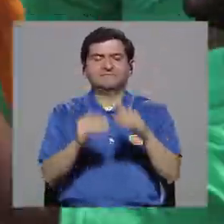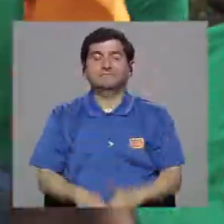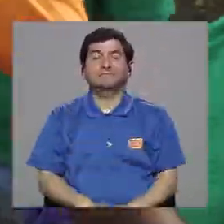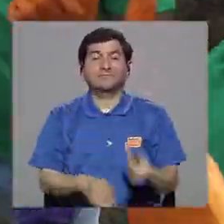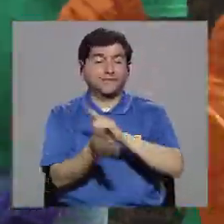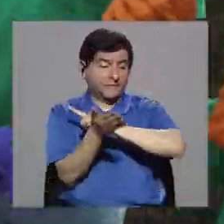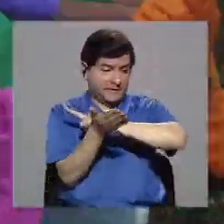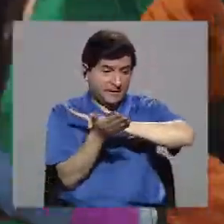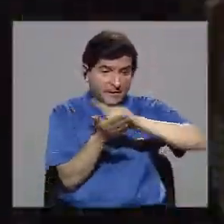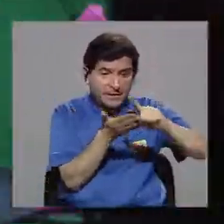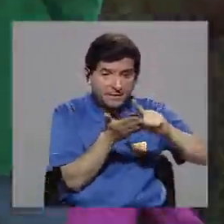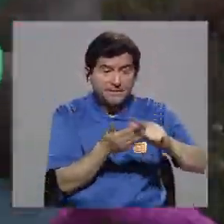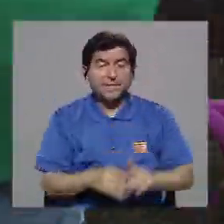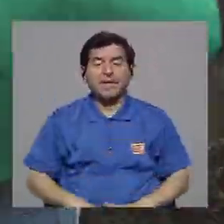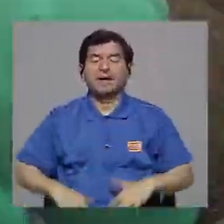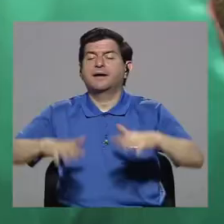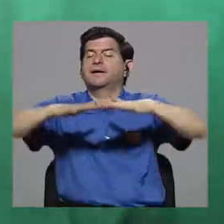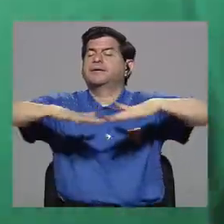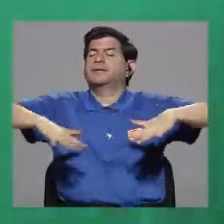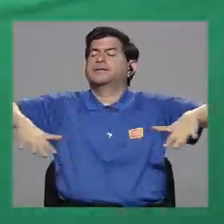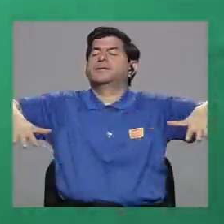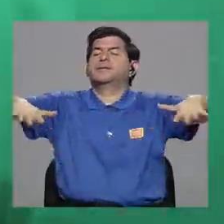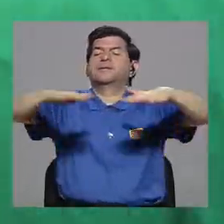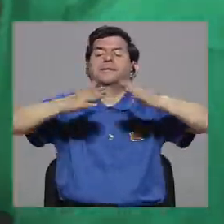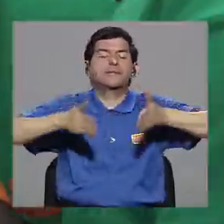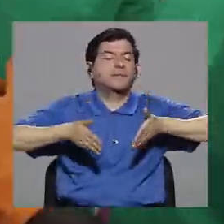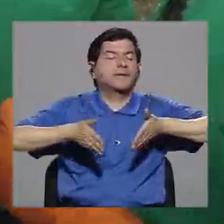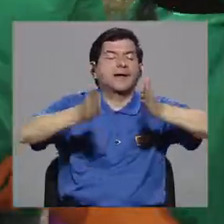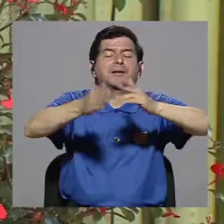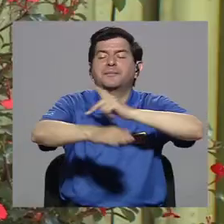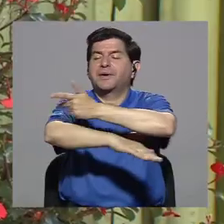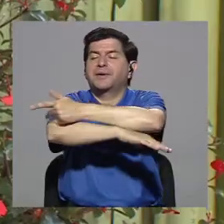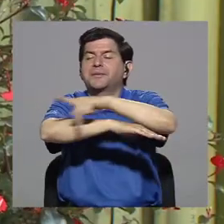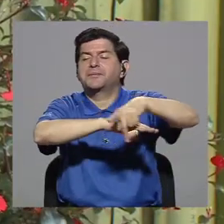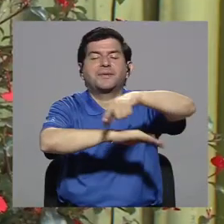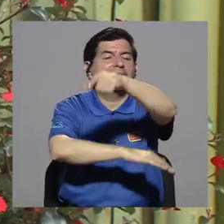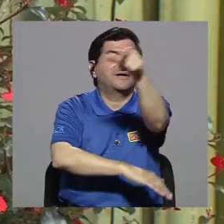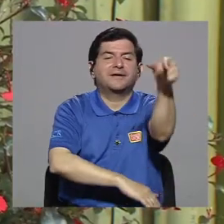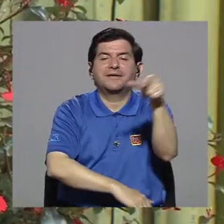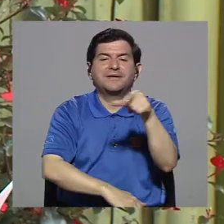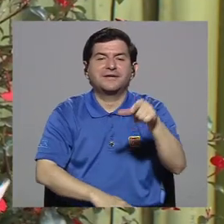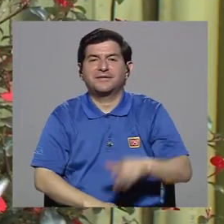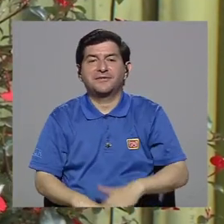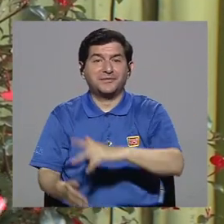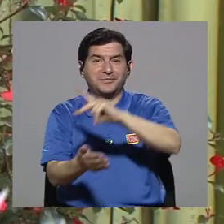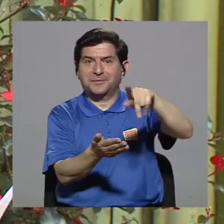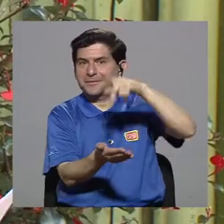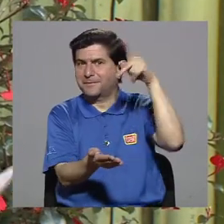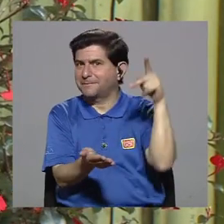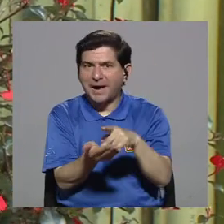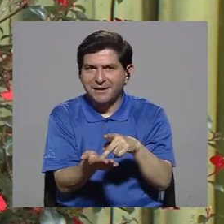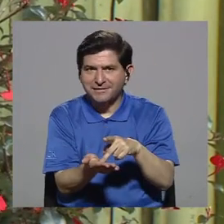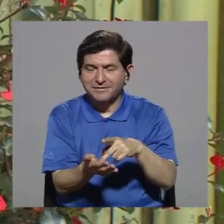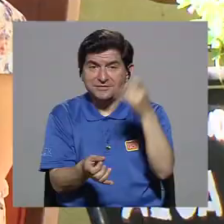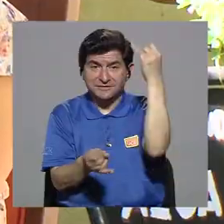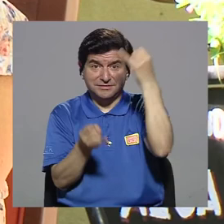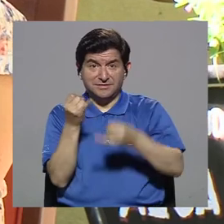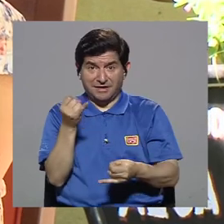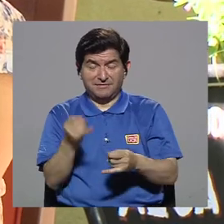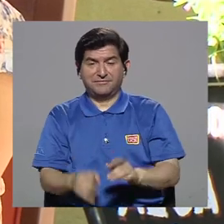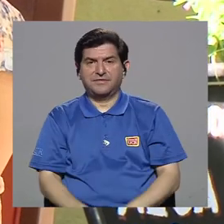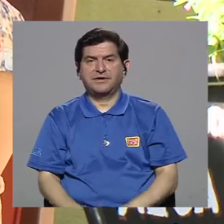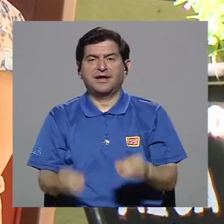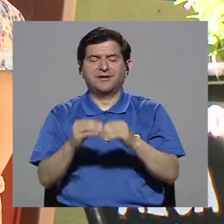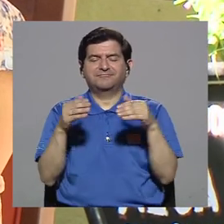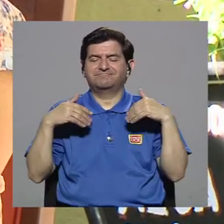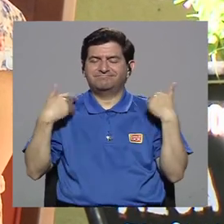va limpiar nuestros campos, nuestros caminos, nuestras playas, nuestros ríos, nuestros parques. Y vamos a terminar también